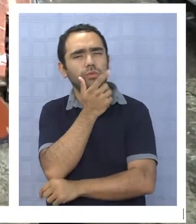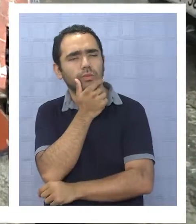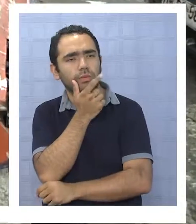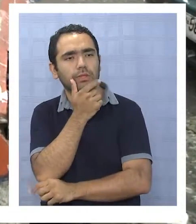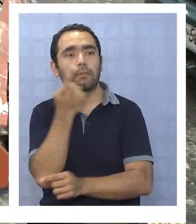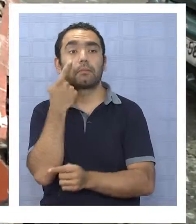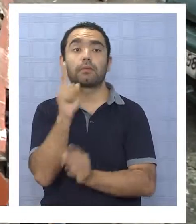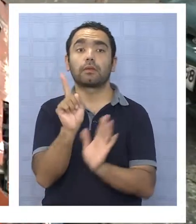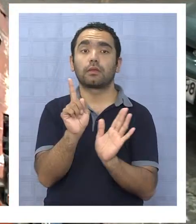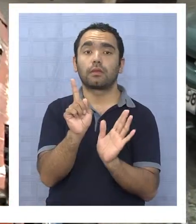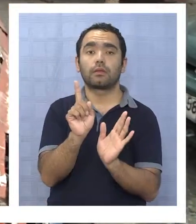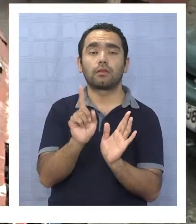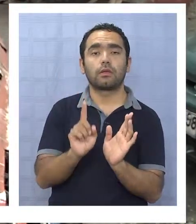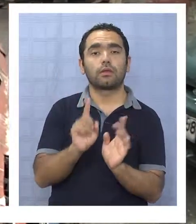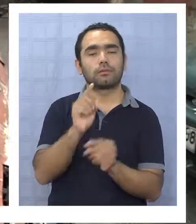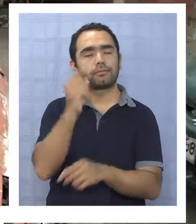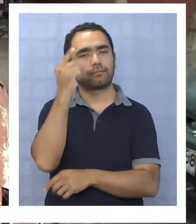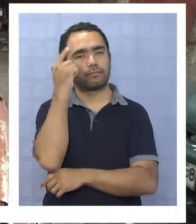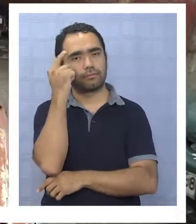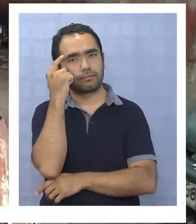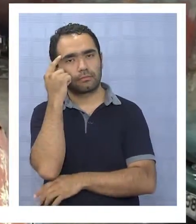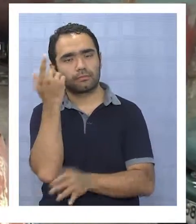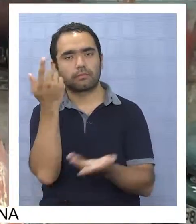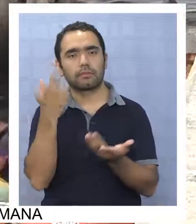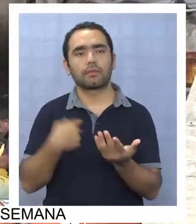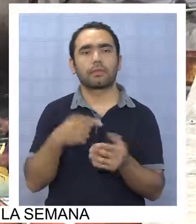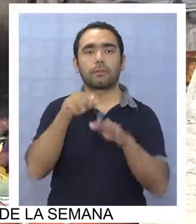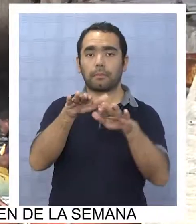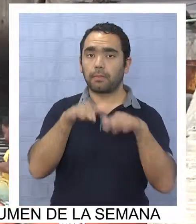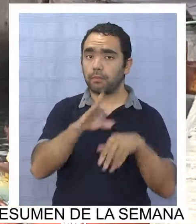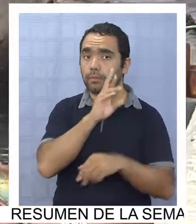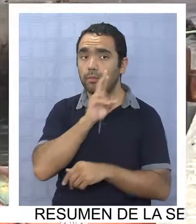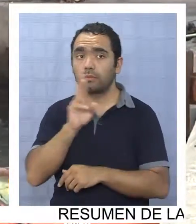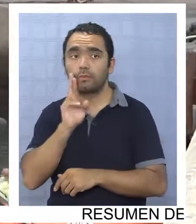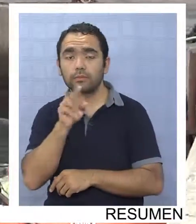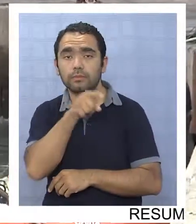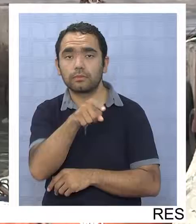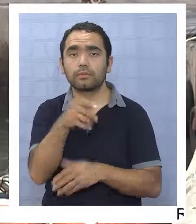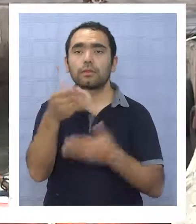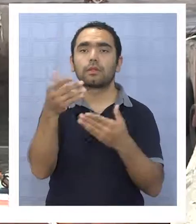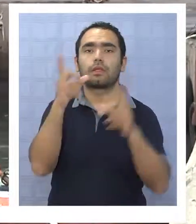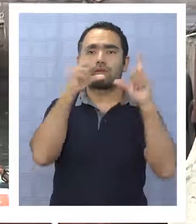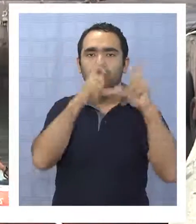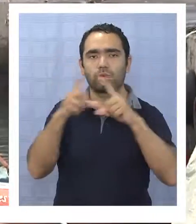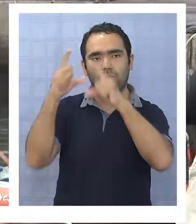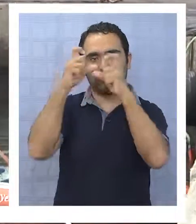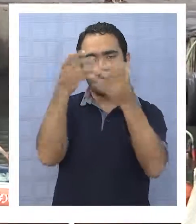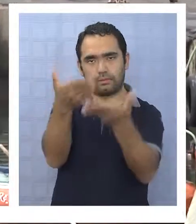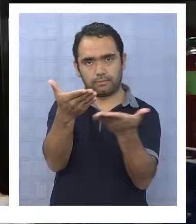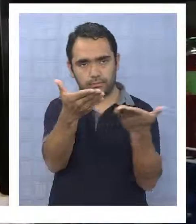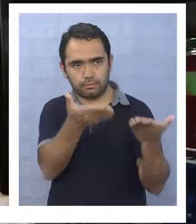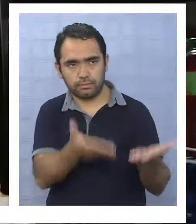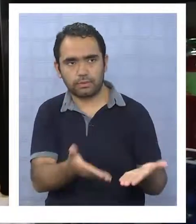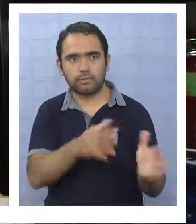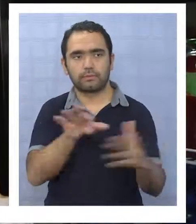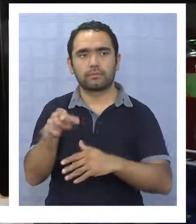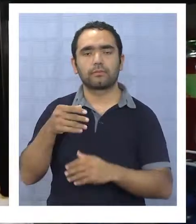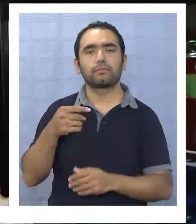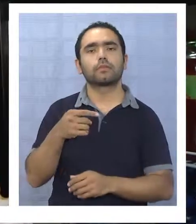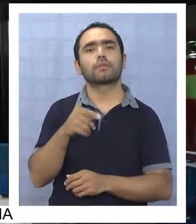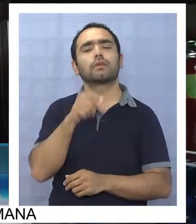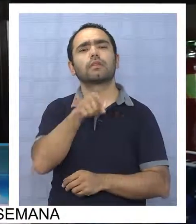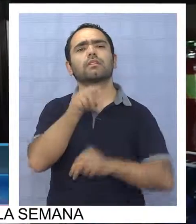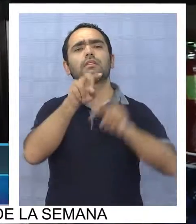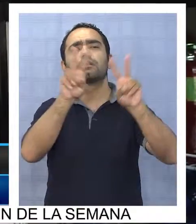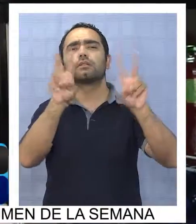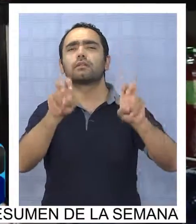Sin embargo, éste los contempla, al igual que la instalación de restaurantes, para acoger a los turistas que visitan el lugar. Es